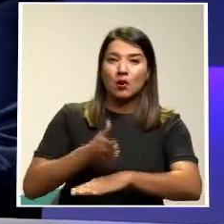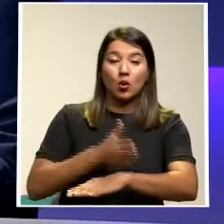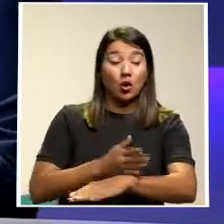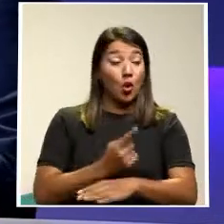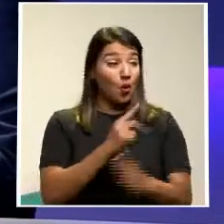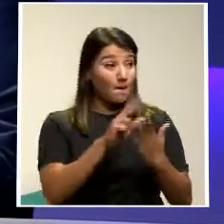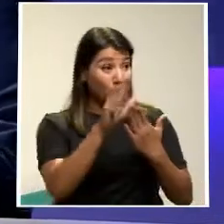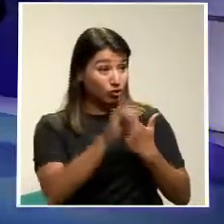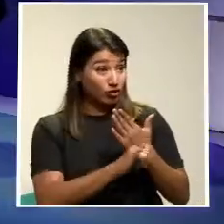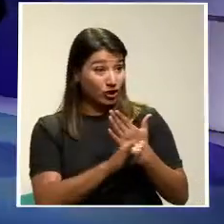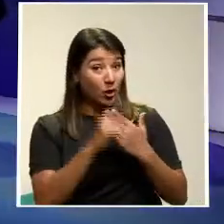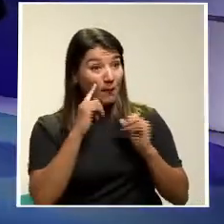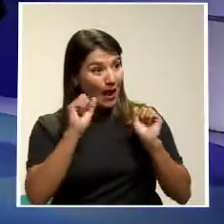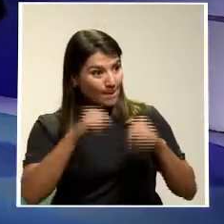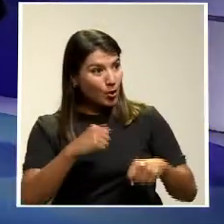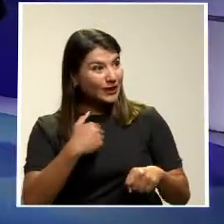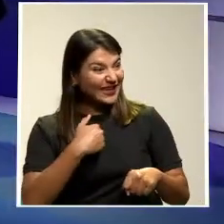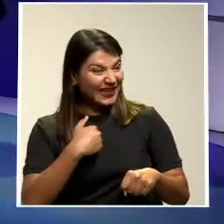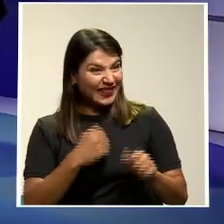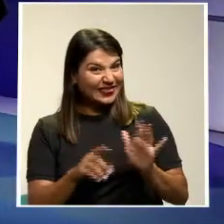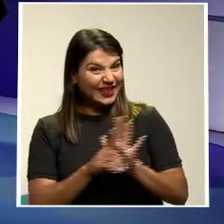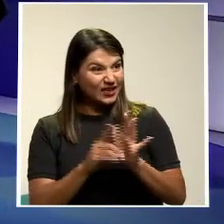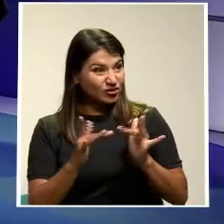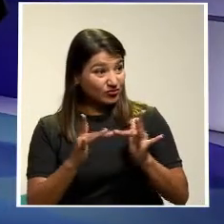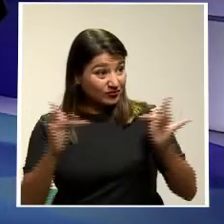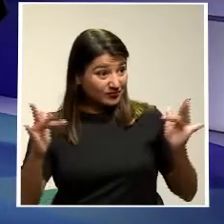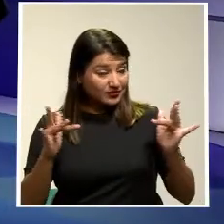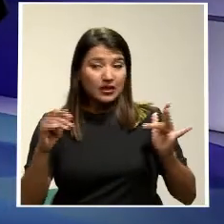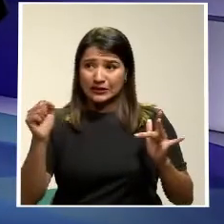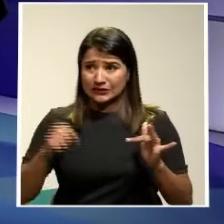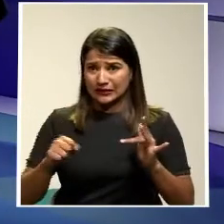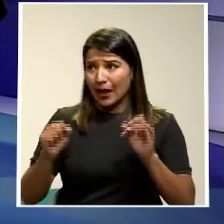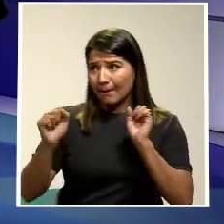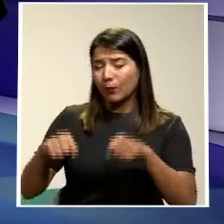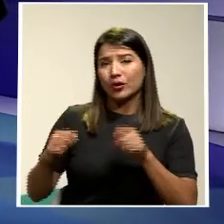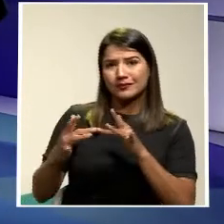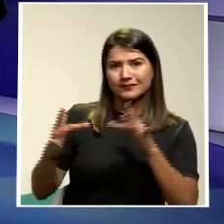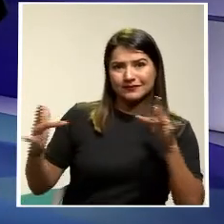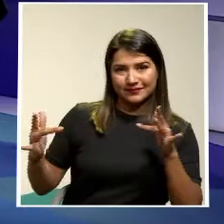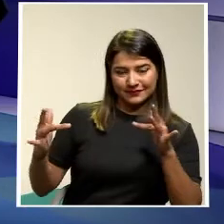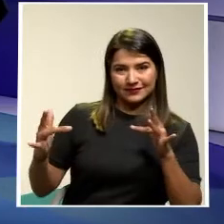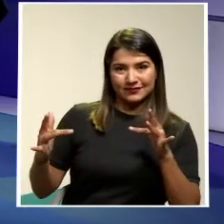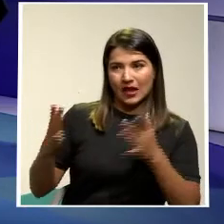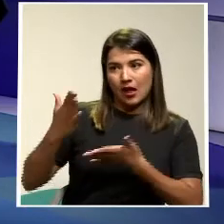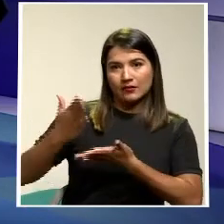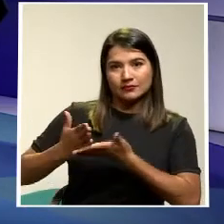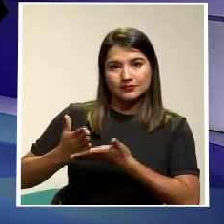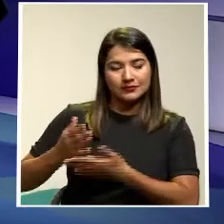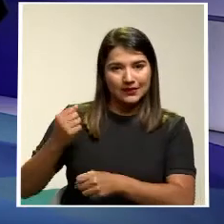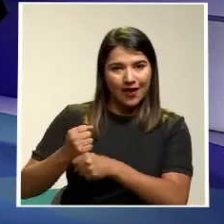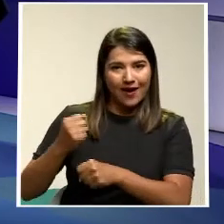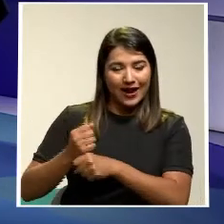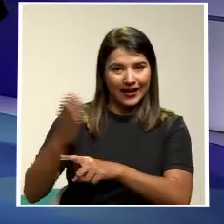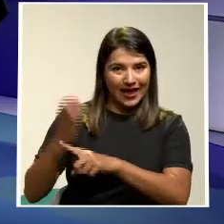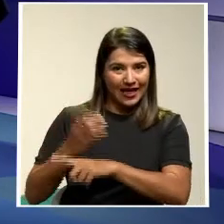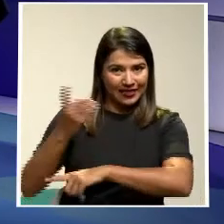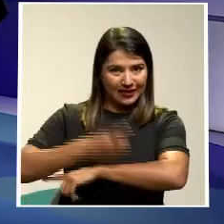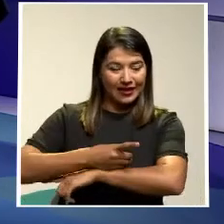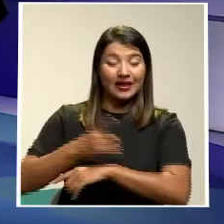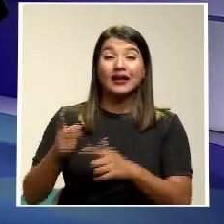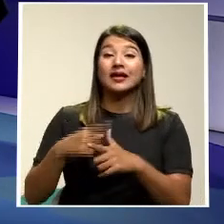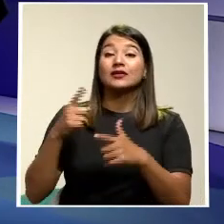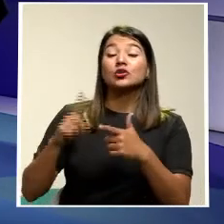proyecto Para tener derecho A desconectarse A desconectarse En el teletrabajo Que Bueno Es importante hacerlo Pero por ejemplo